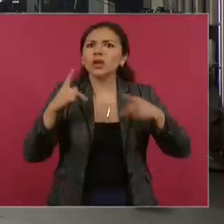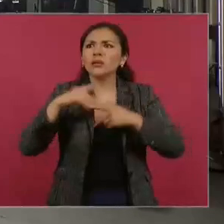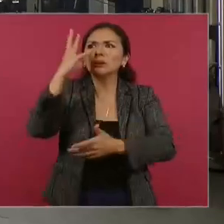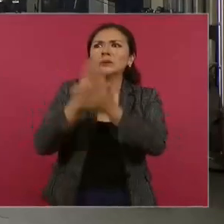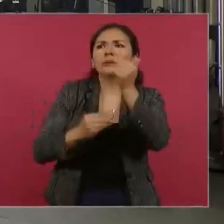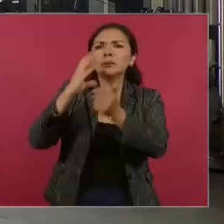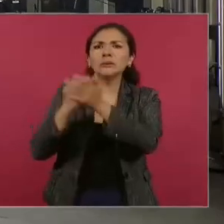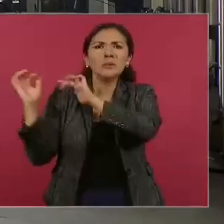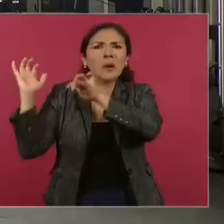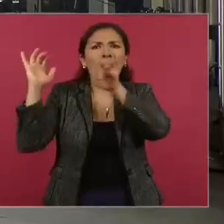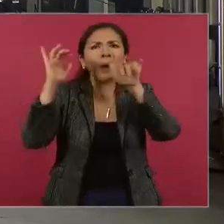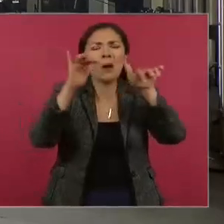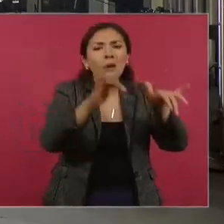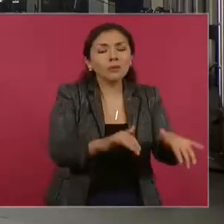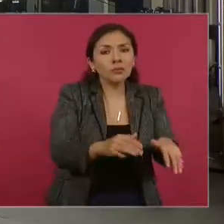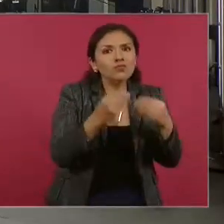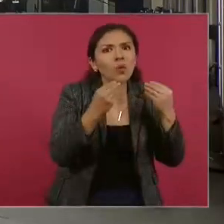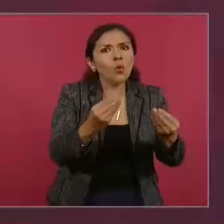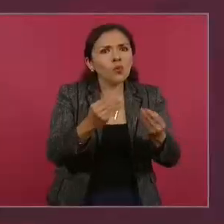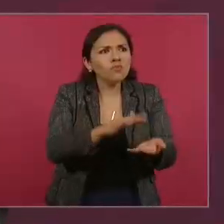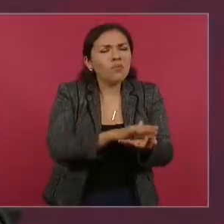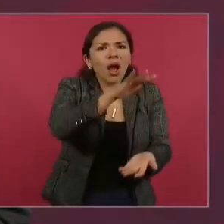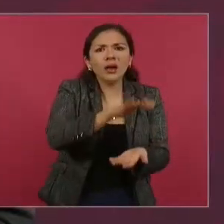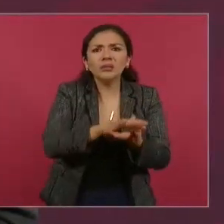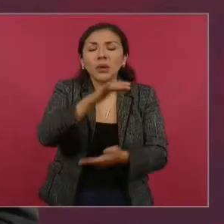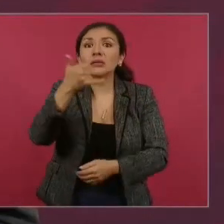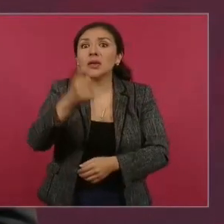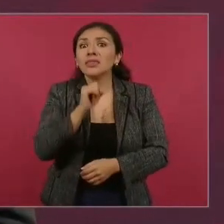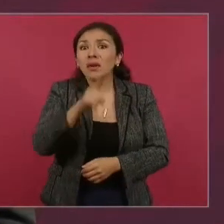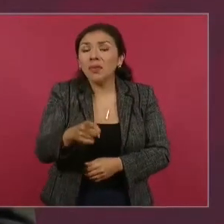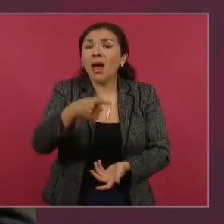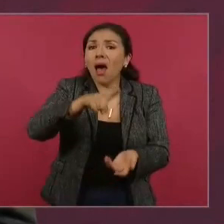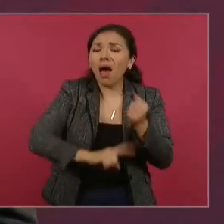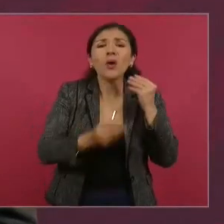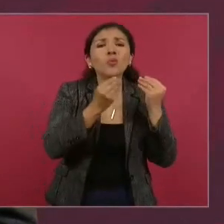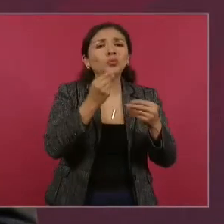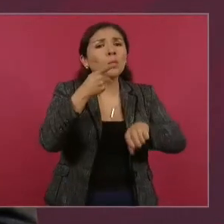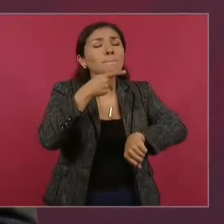sino que corren muchos riesgos.